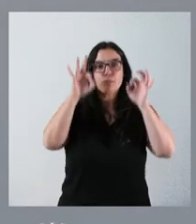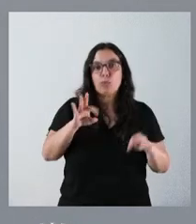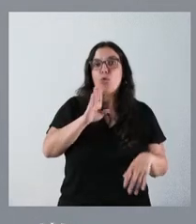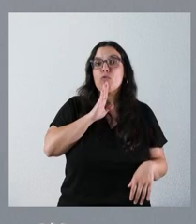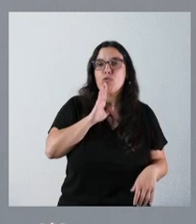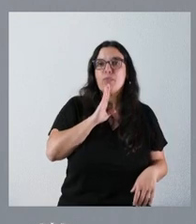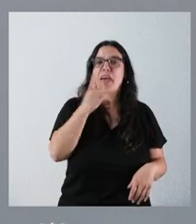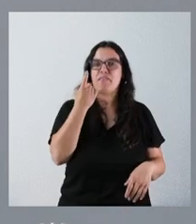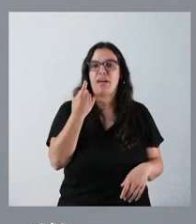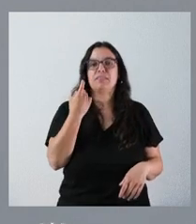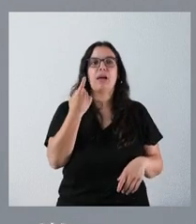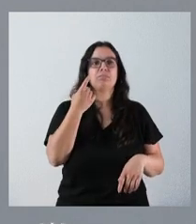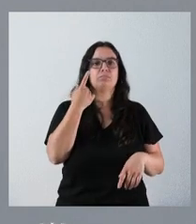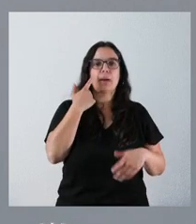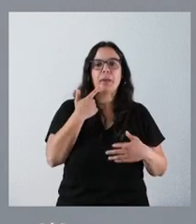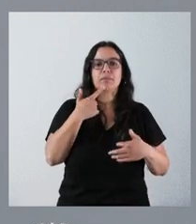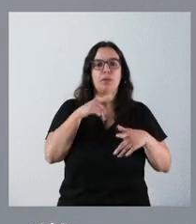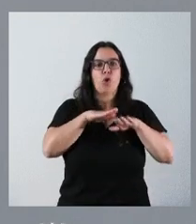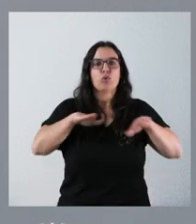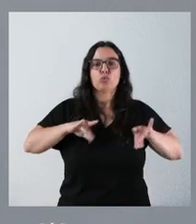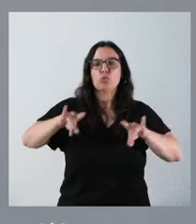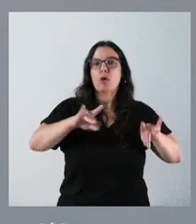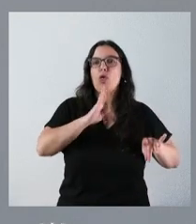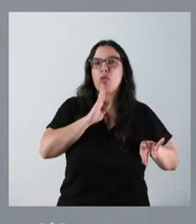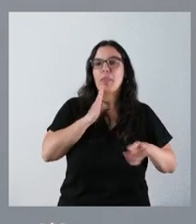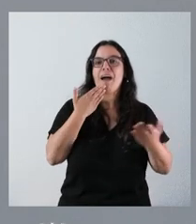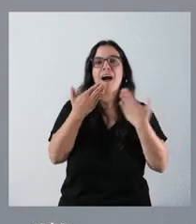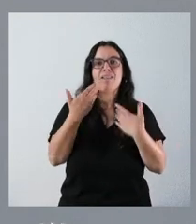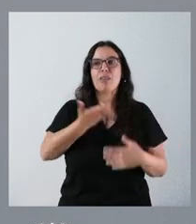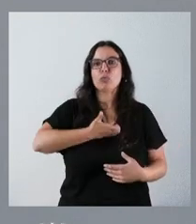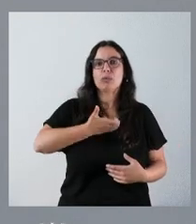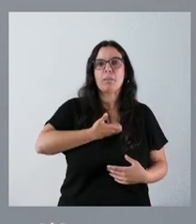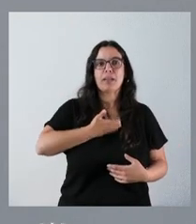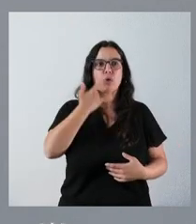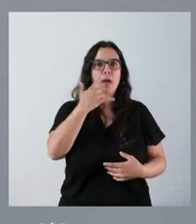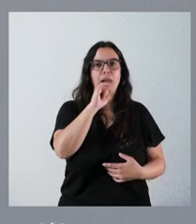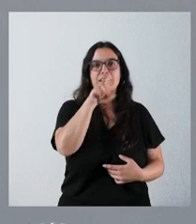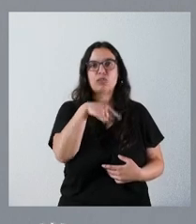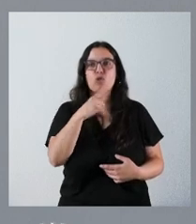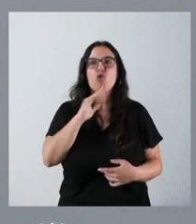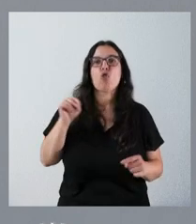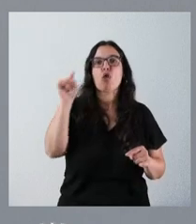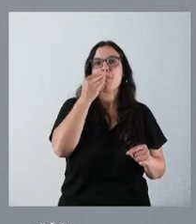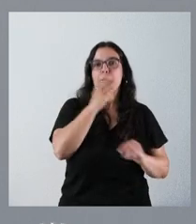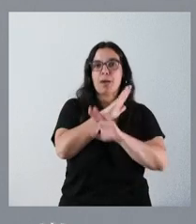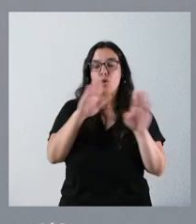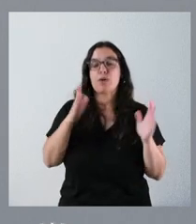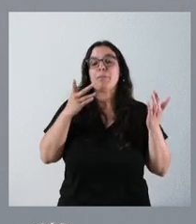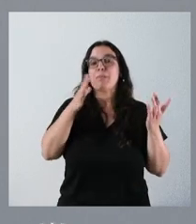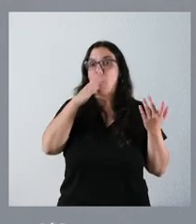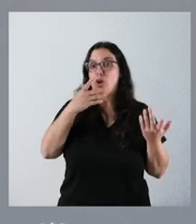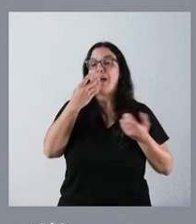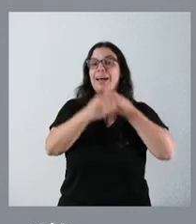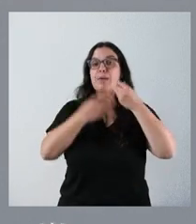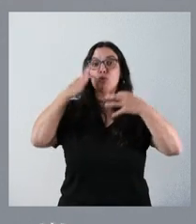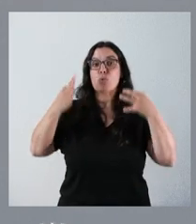disponer de suelo. Se está hablando con los ayuntamientos para la disposición de este suelo. Lo que hacemos ahora es garantizar esa dotación